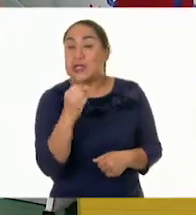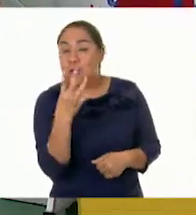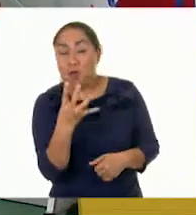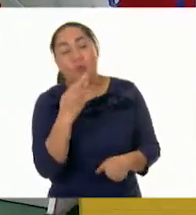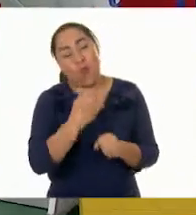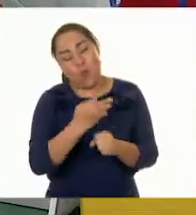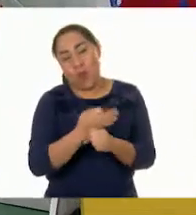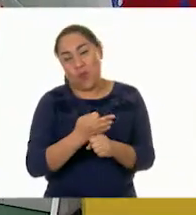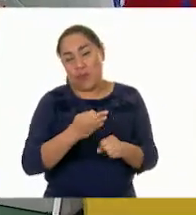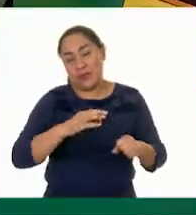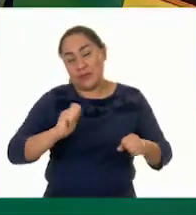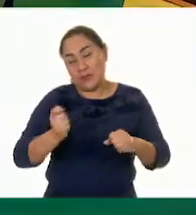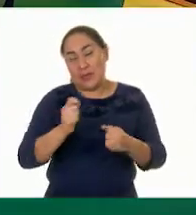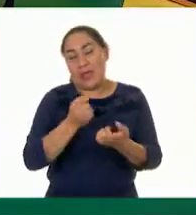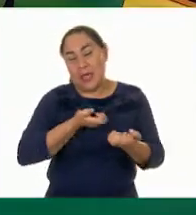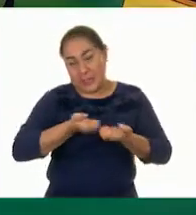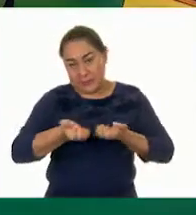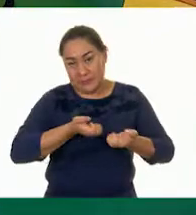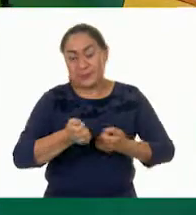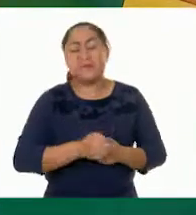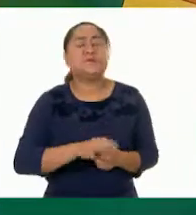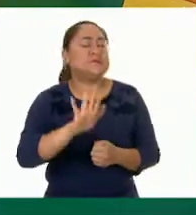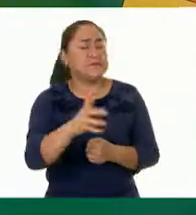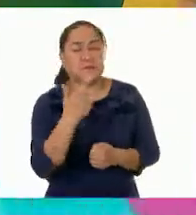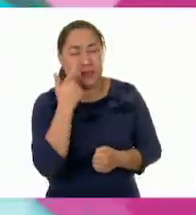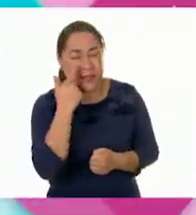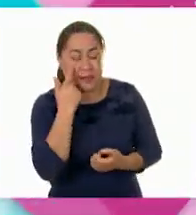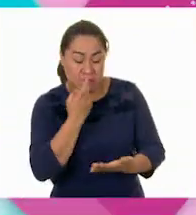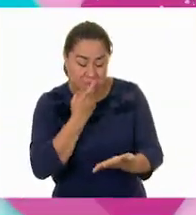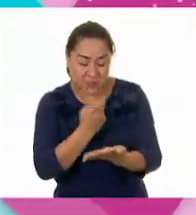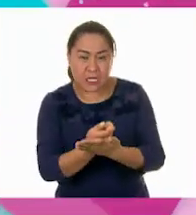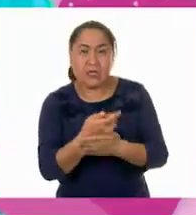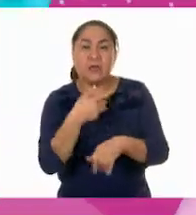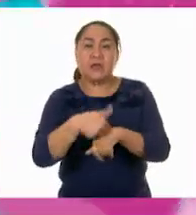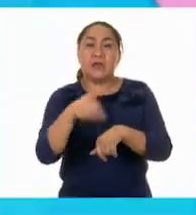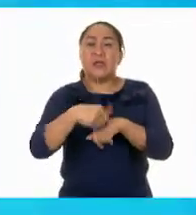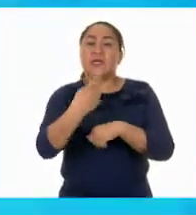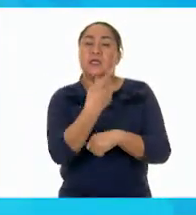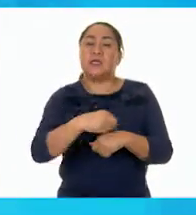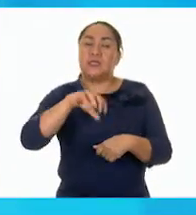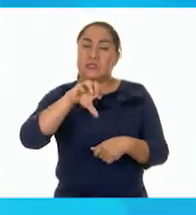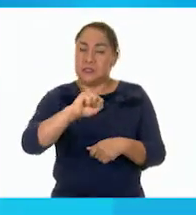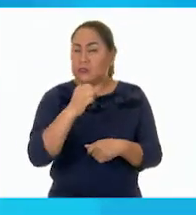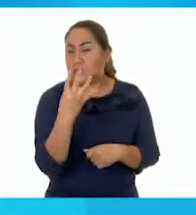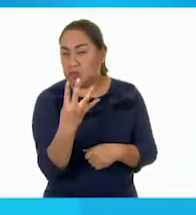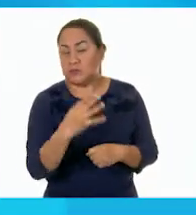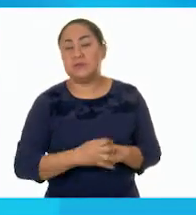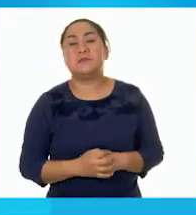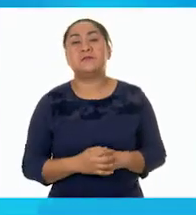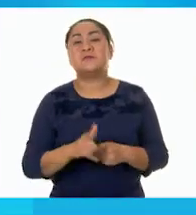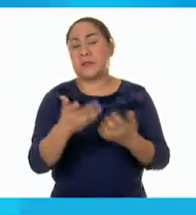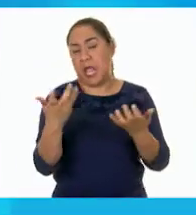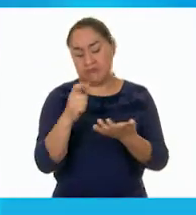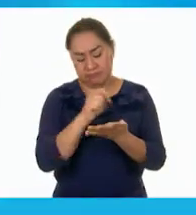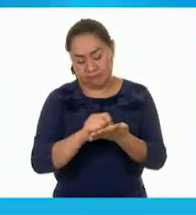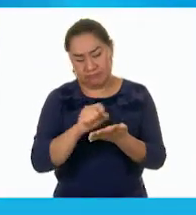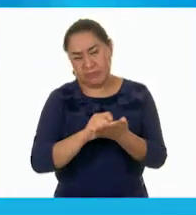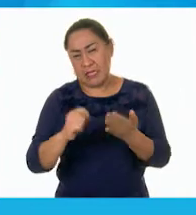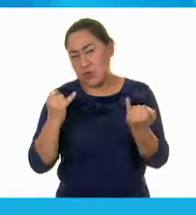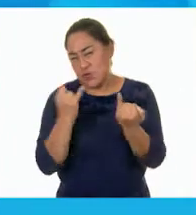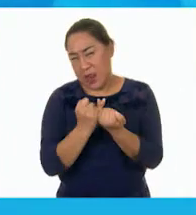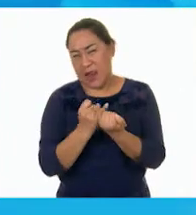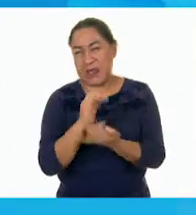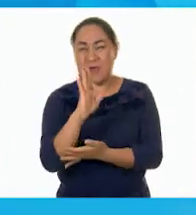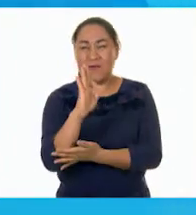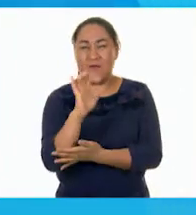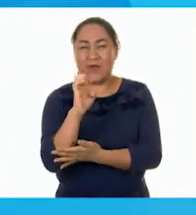que vamos a estar trabajando. Muy bien. Fíjate muy bien lo que dice nuestra página 164. Resuelvan como lo hizo Fernando. Y nos